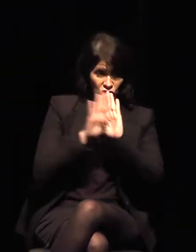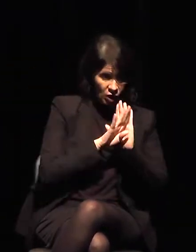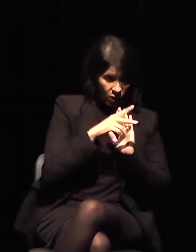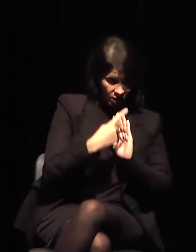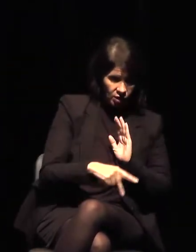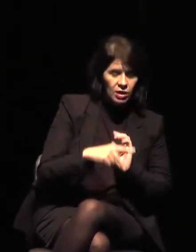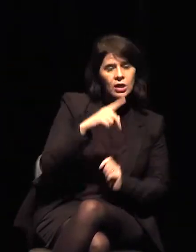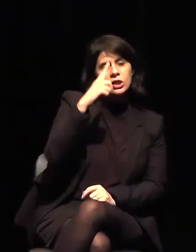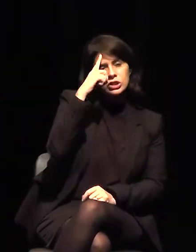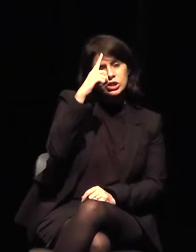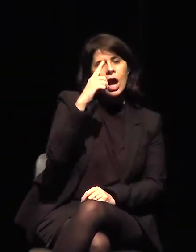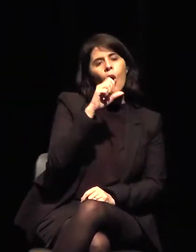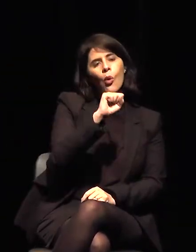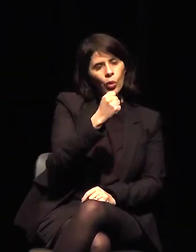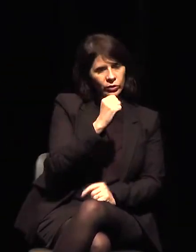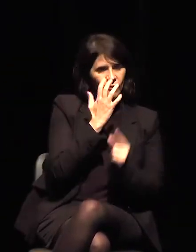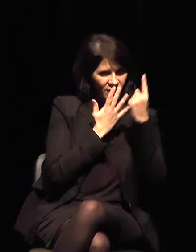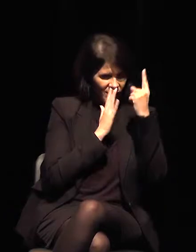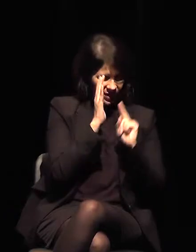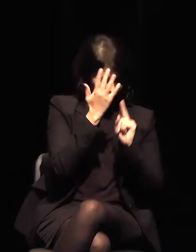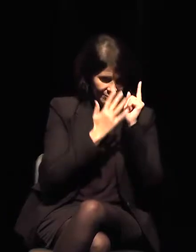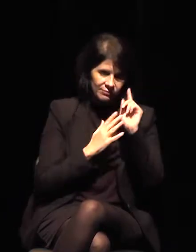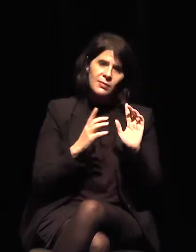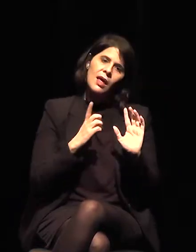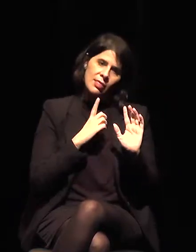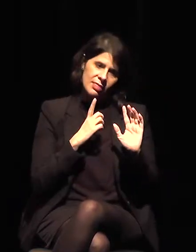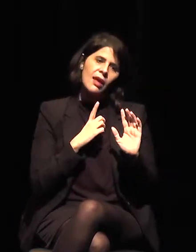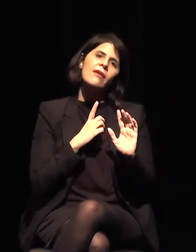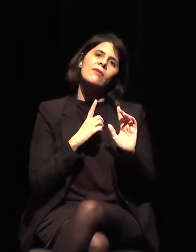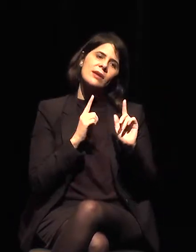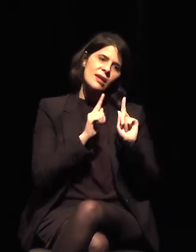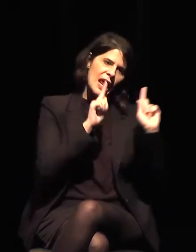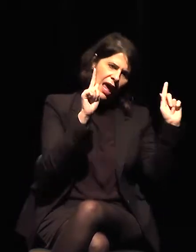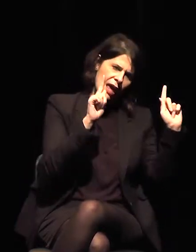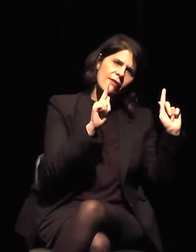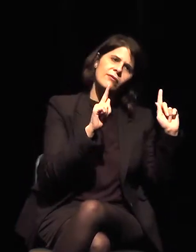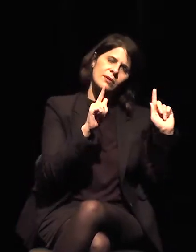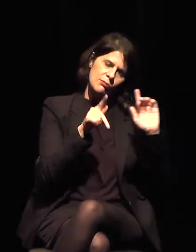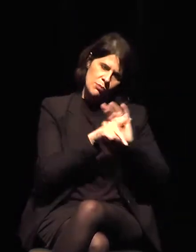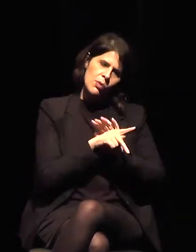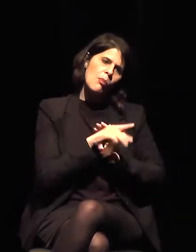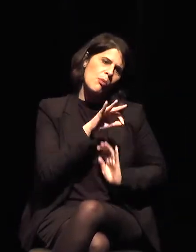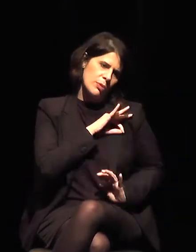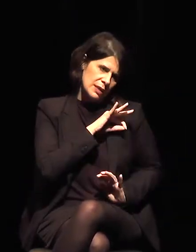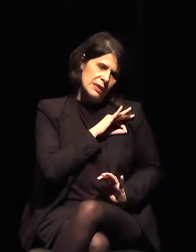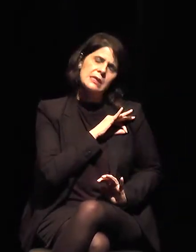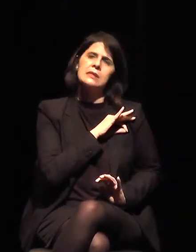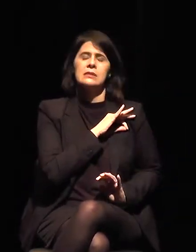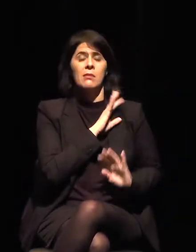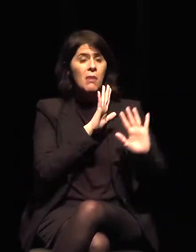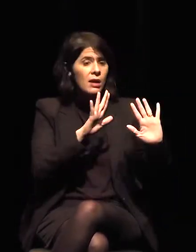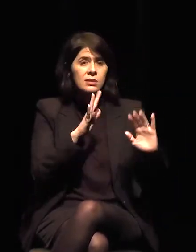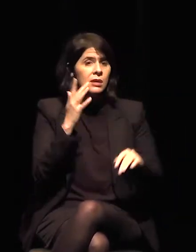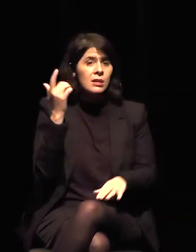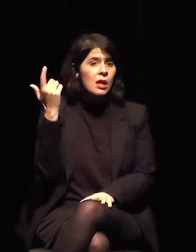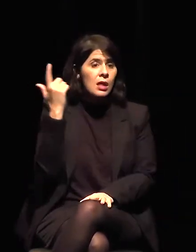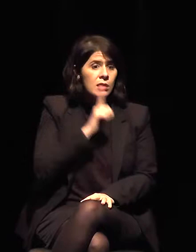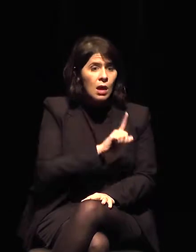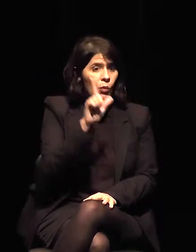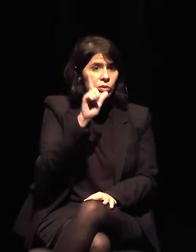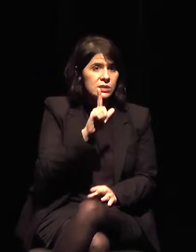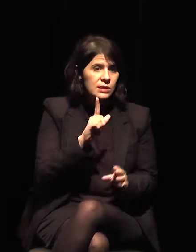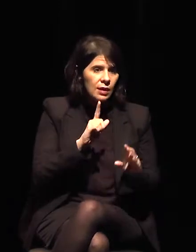del sector. No pudimos hacer toda la parte de documentación para